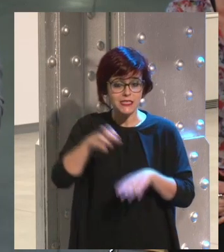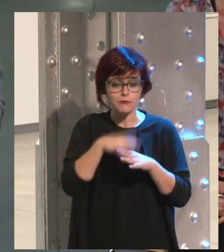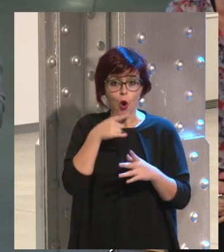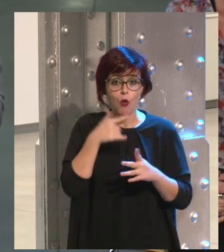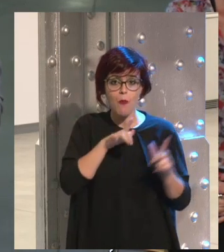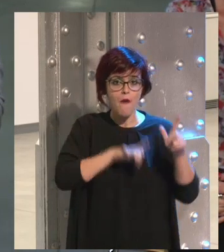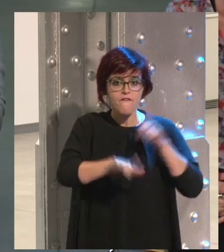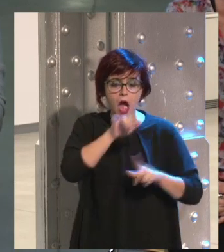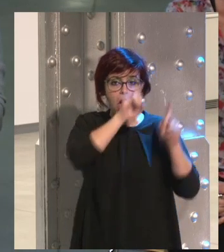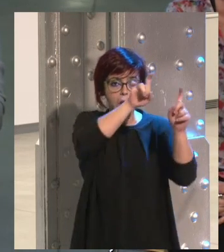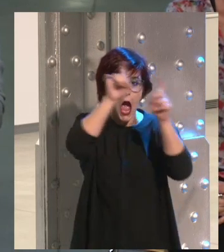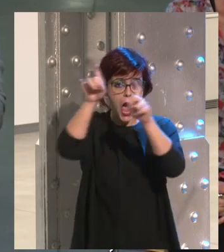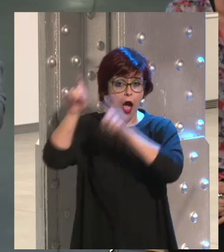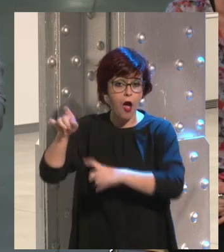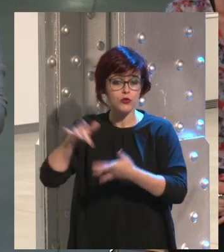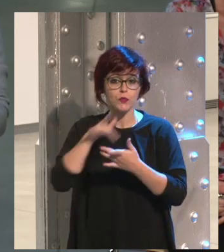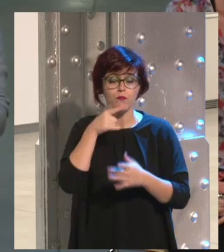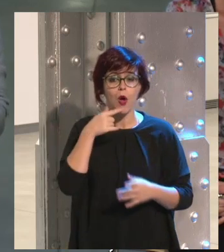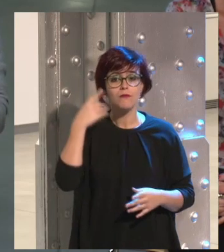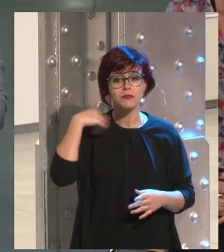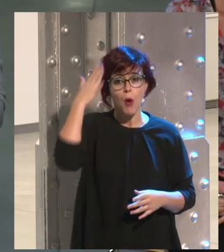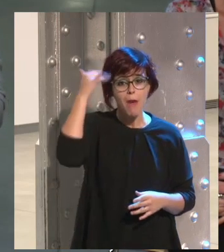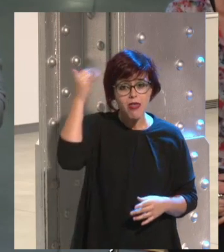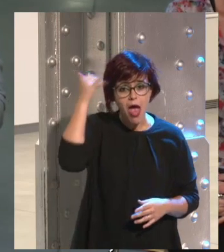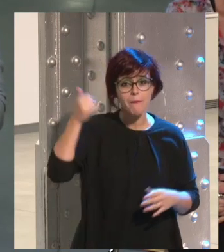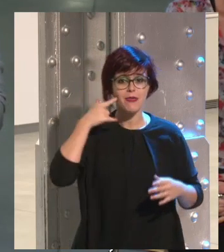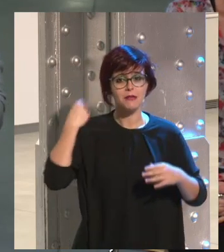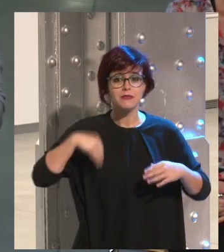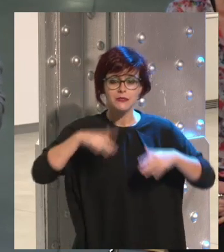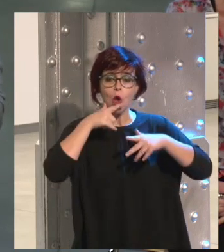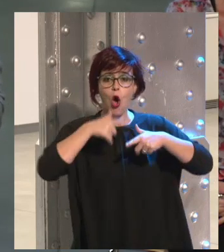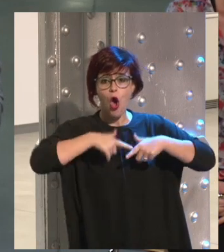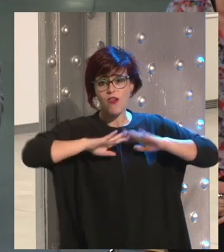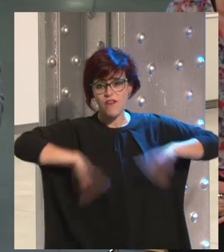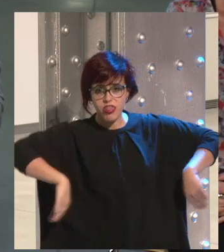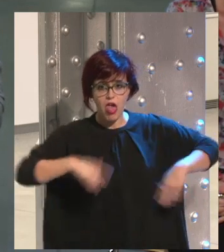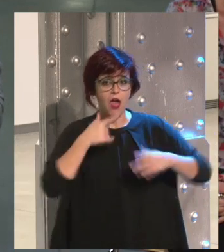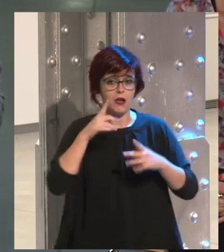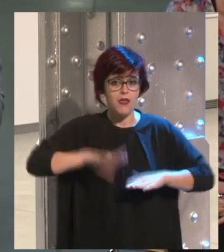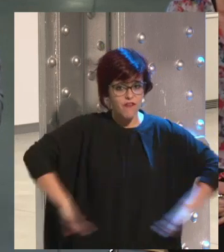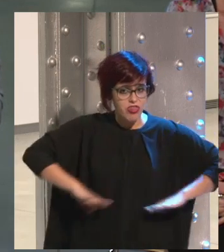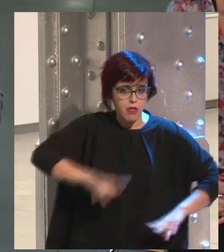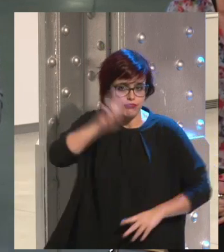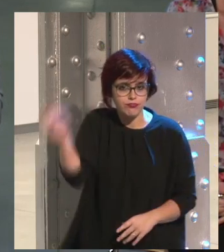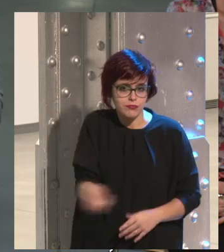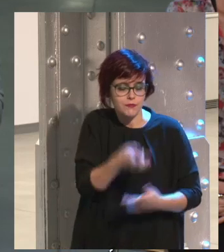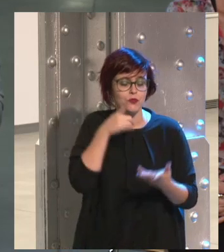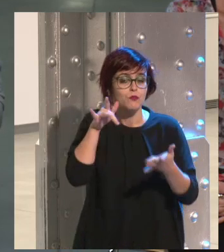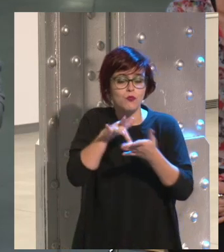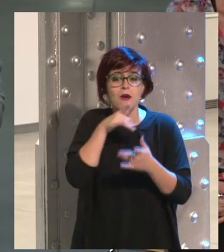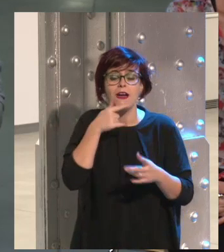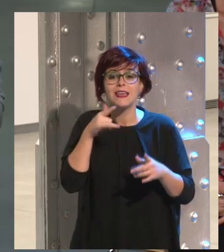paraba de viajar. Estaba, pues, en Miami, en Ibiza últimamente. mi tiempo libre. Durante tu tiempo libre lo que puede. Y que